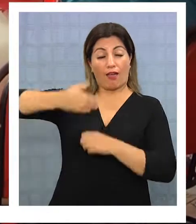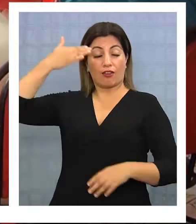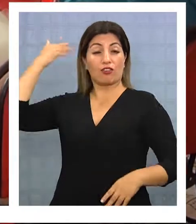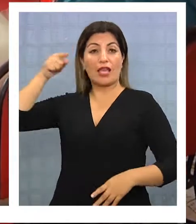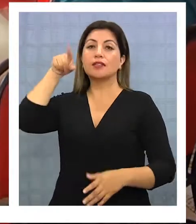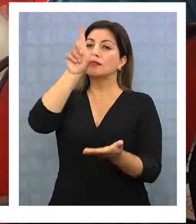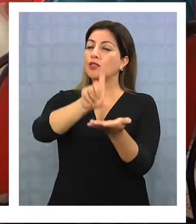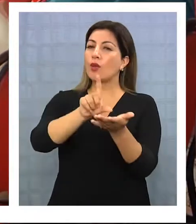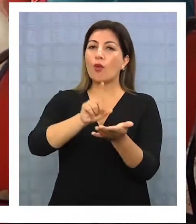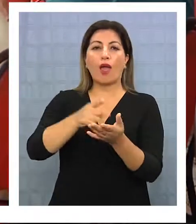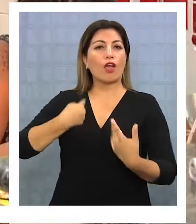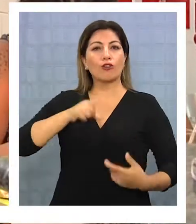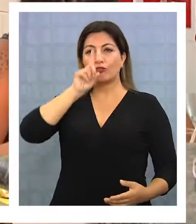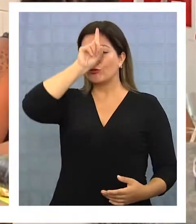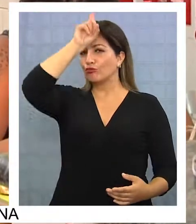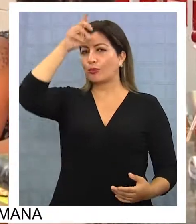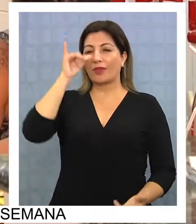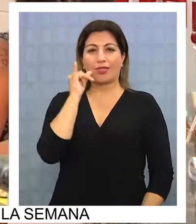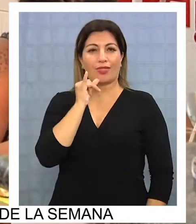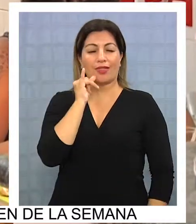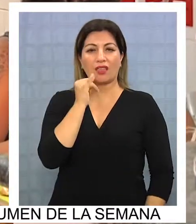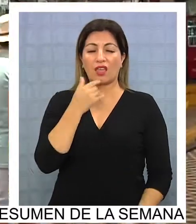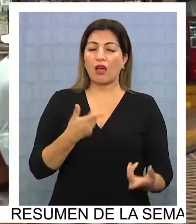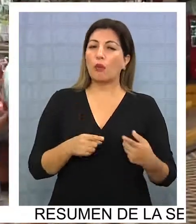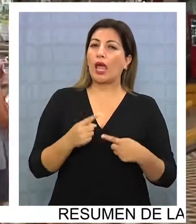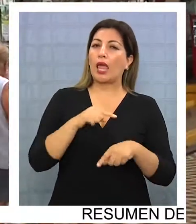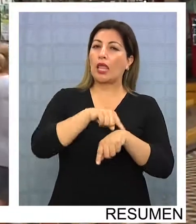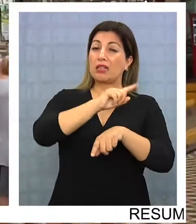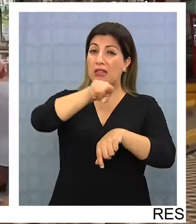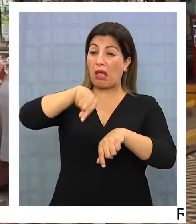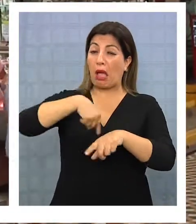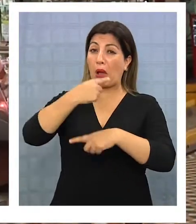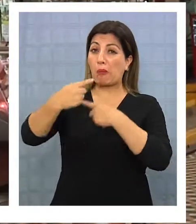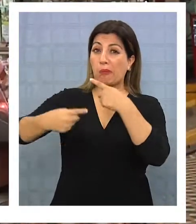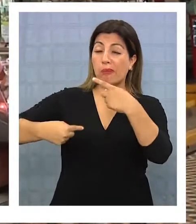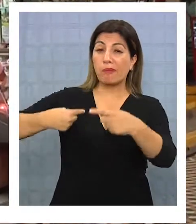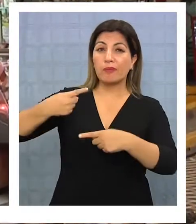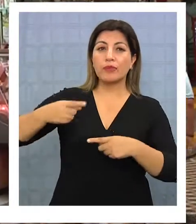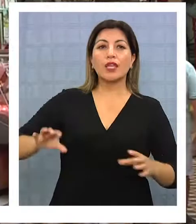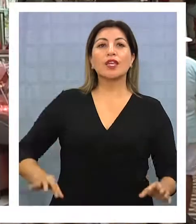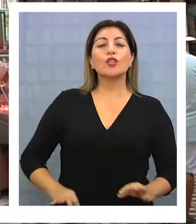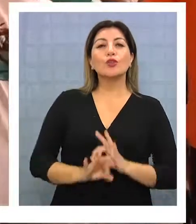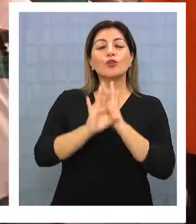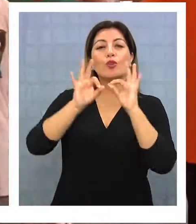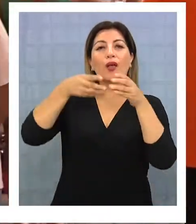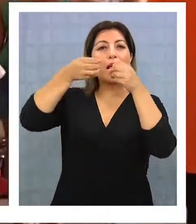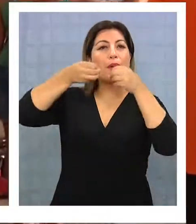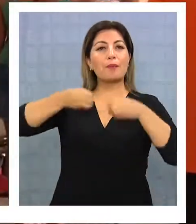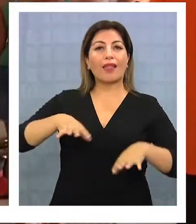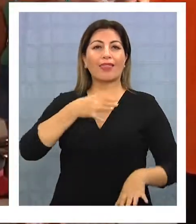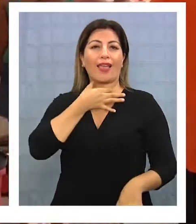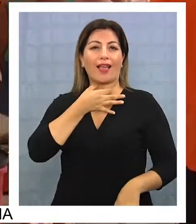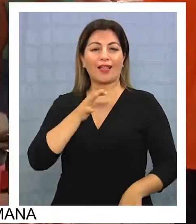ha sido uno de los lugares más tradicionales de Iquique, a pesar del tiempo, aún no logra perder la vigencia.